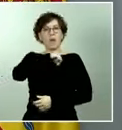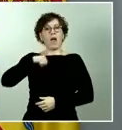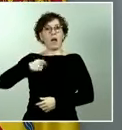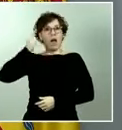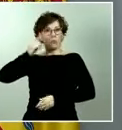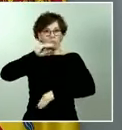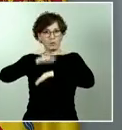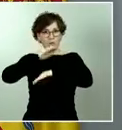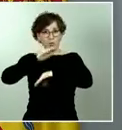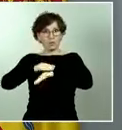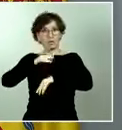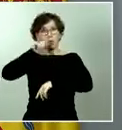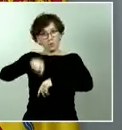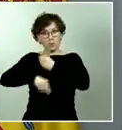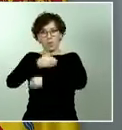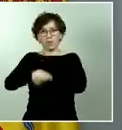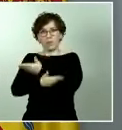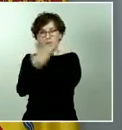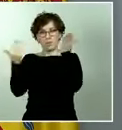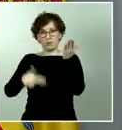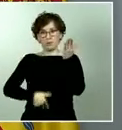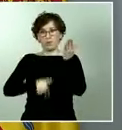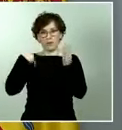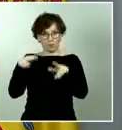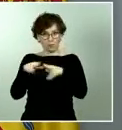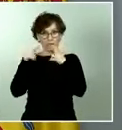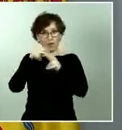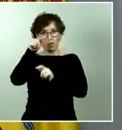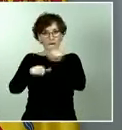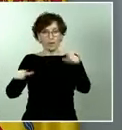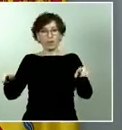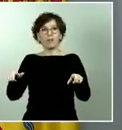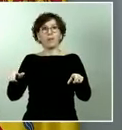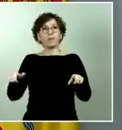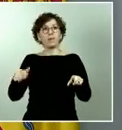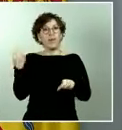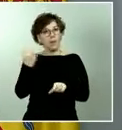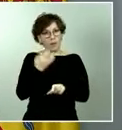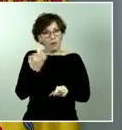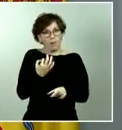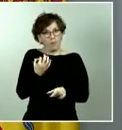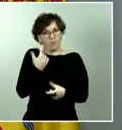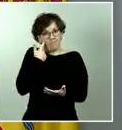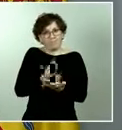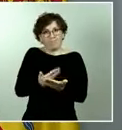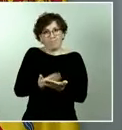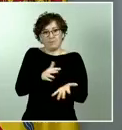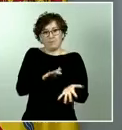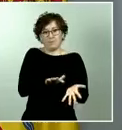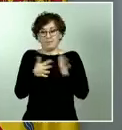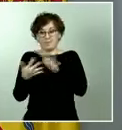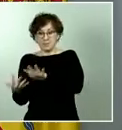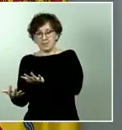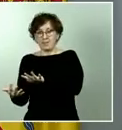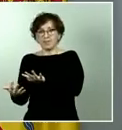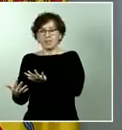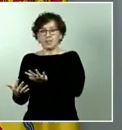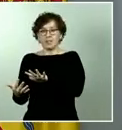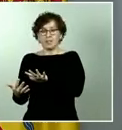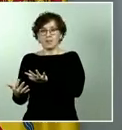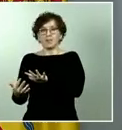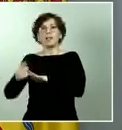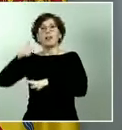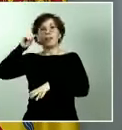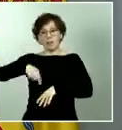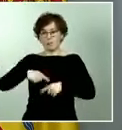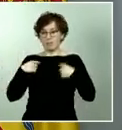de la sociedad española, yo creo que debe quedarse reflejada en la autoexigencia del conjunto de actores políticos, de